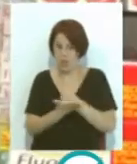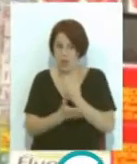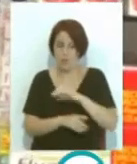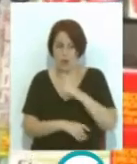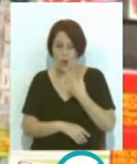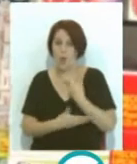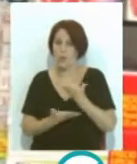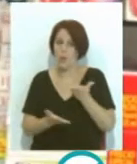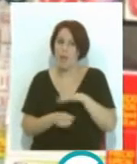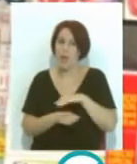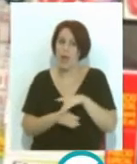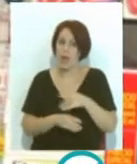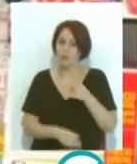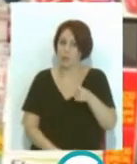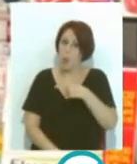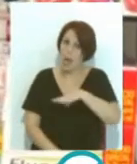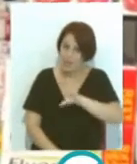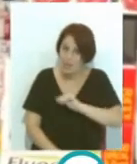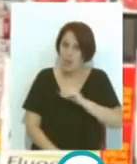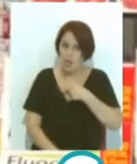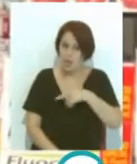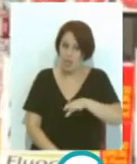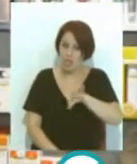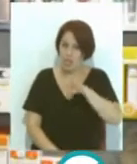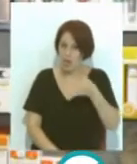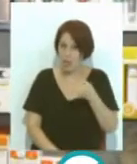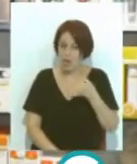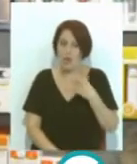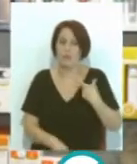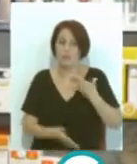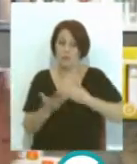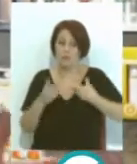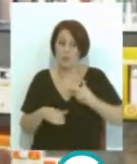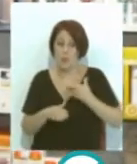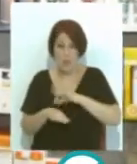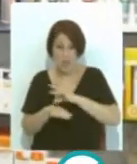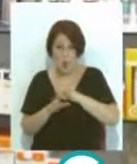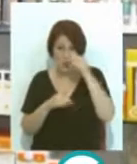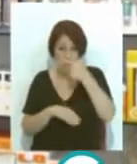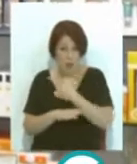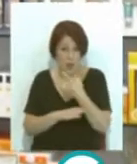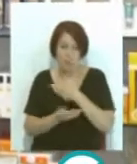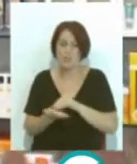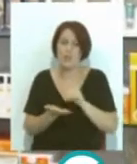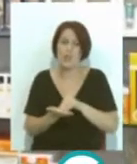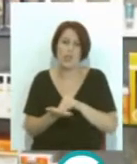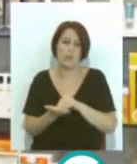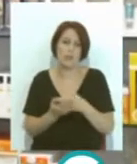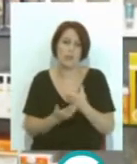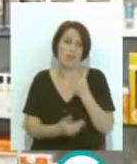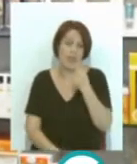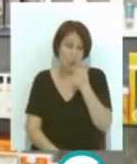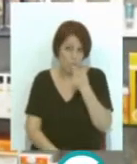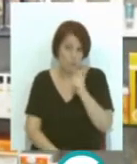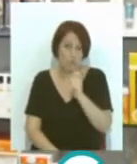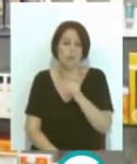ayudamos a que tome esa decisión. Una vez que lo decida, en colaboración con su médico de atención primaria, muchas veces, pues se le pone un tratamiento,